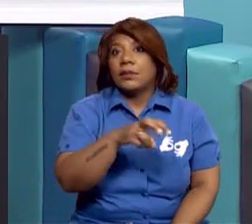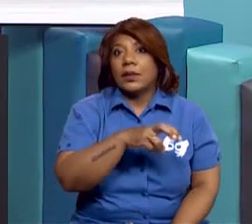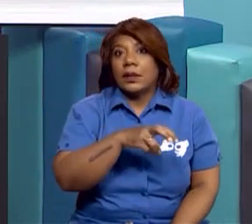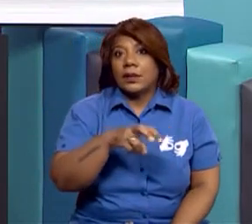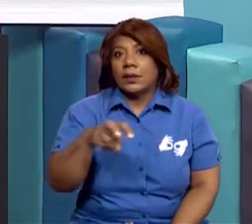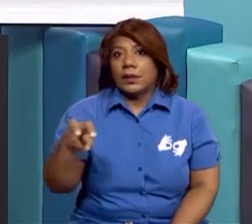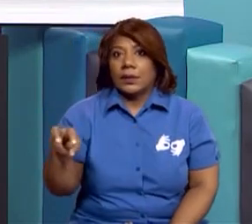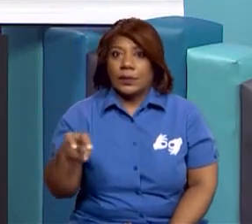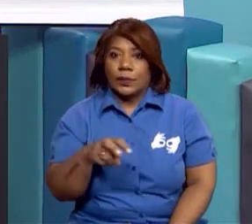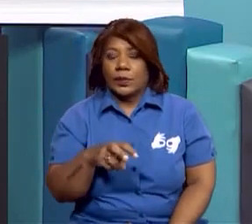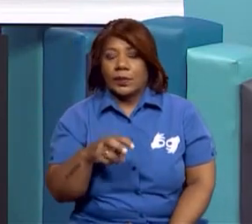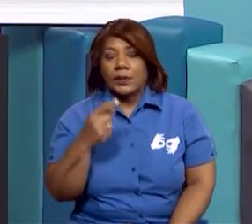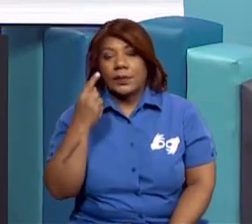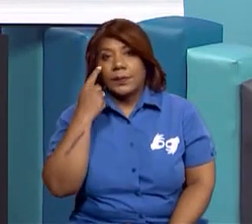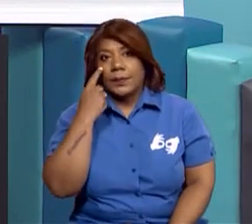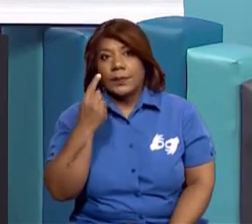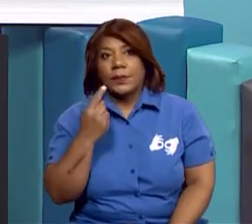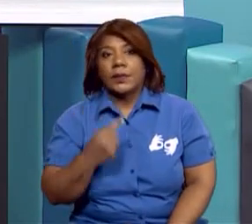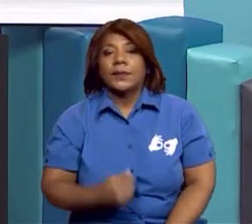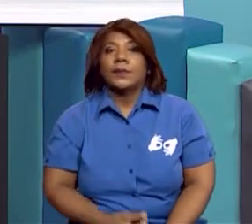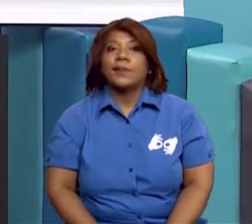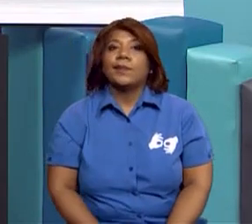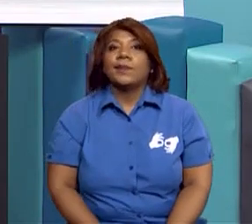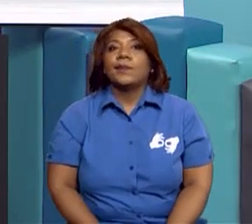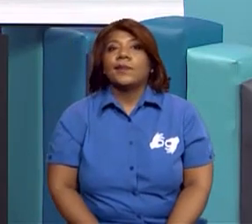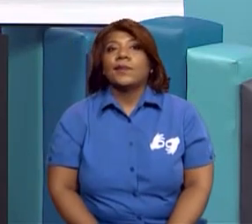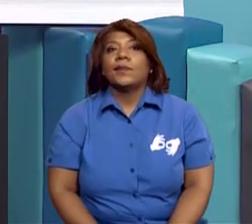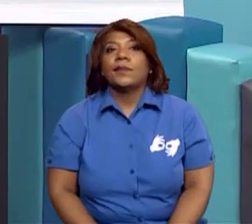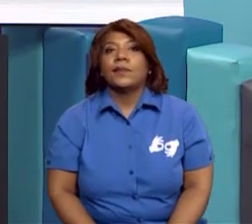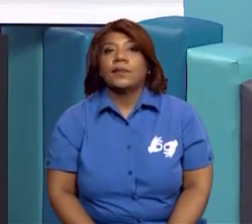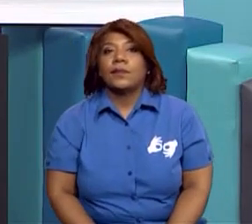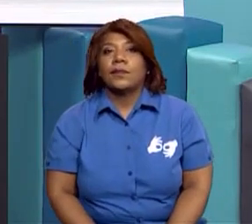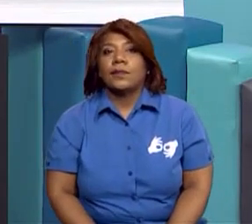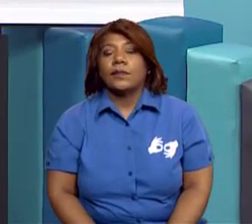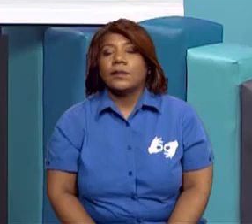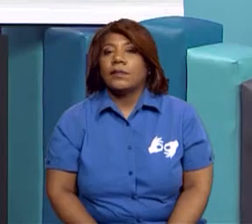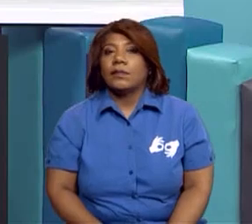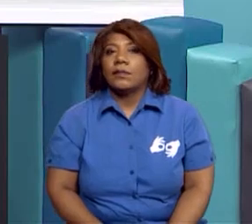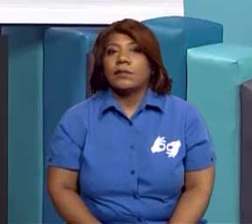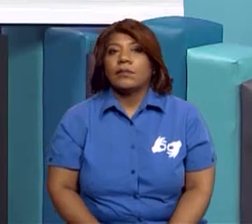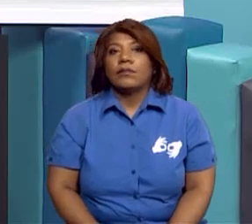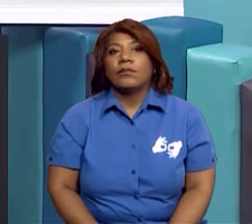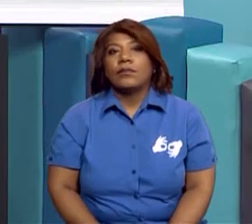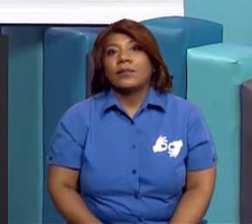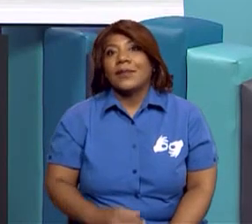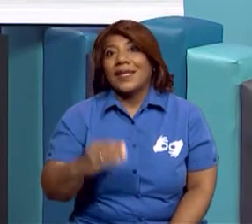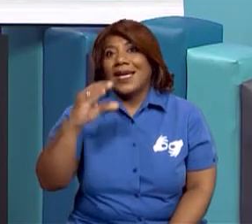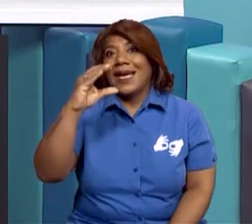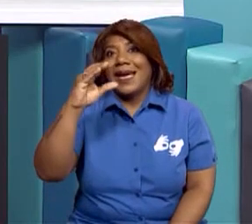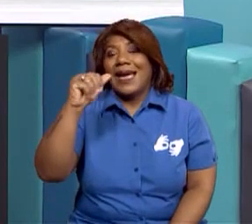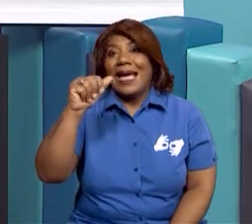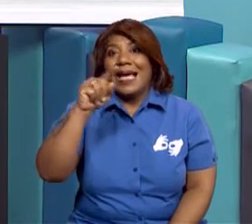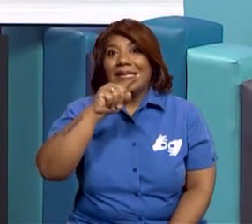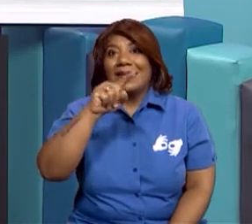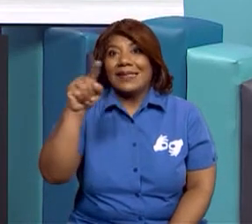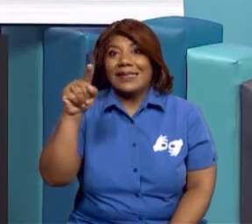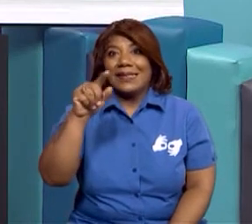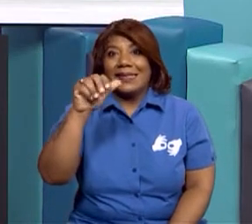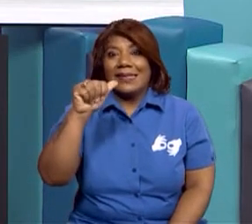Vamos a empezar. Vamos a ver una palabra que sea un poquito corta. Vamos a ver